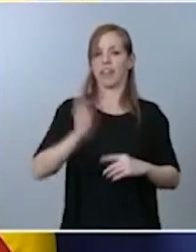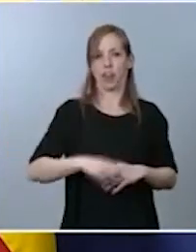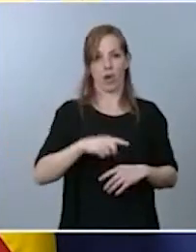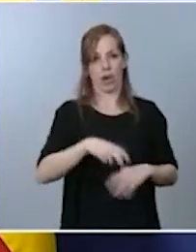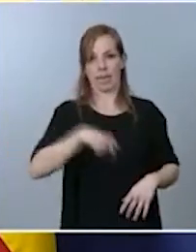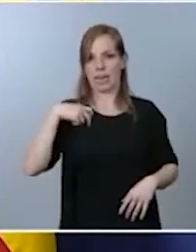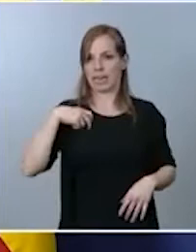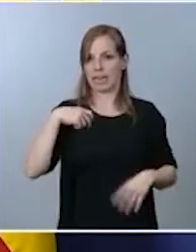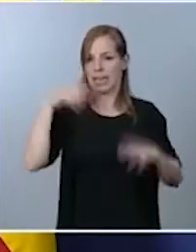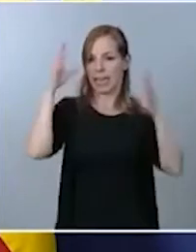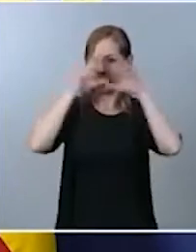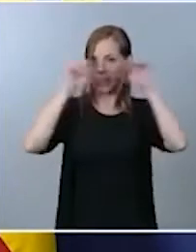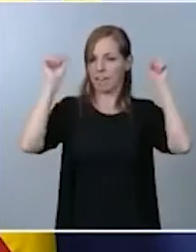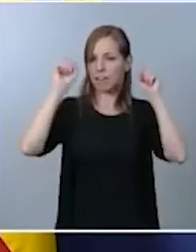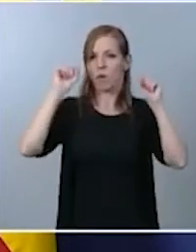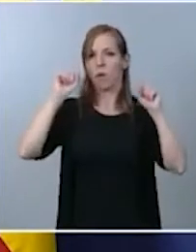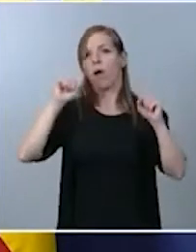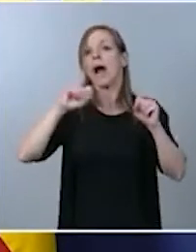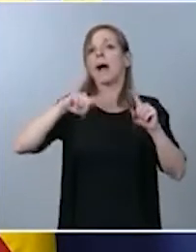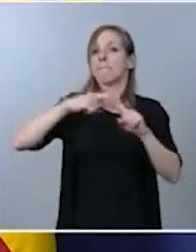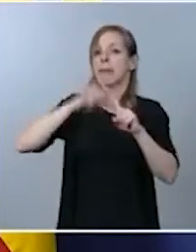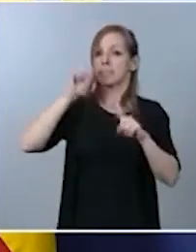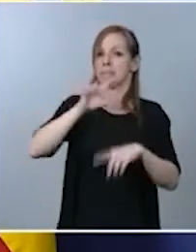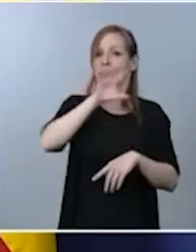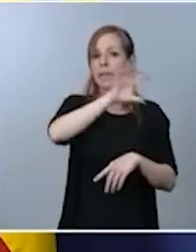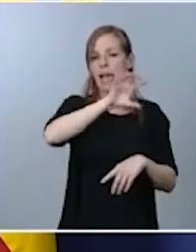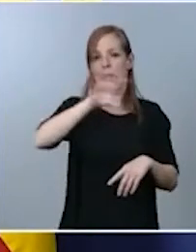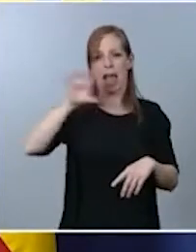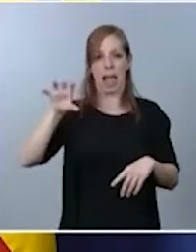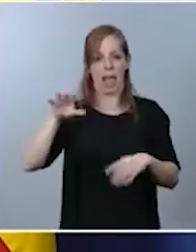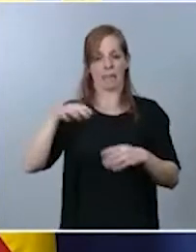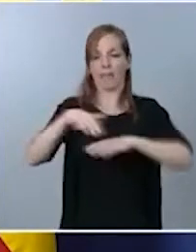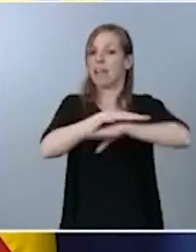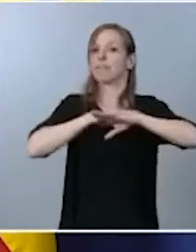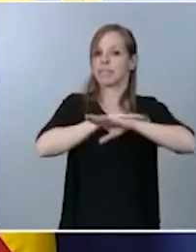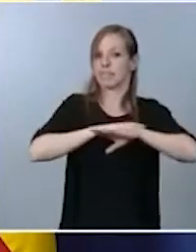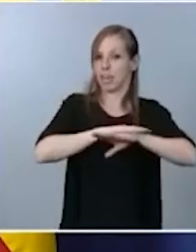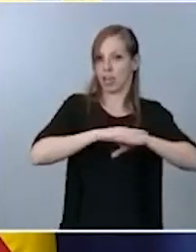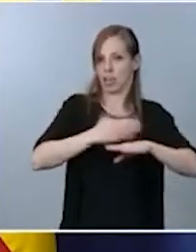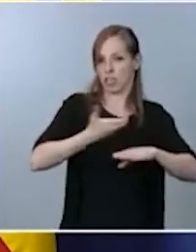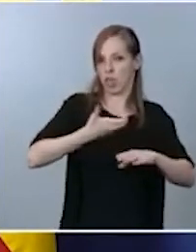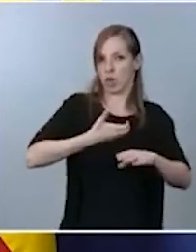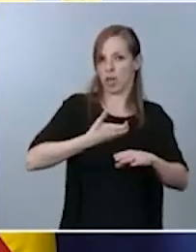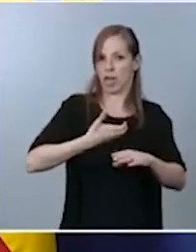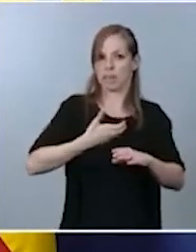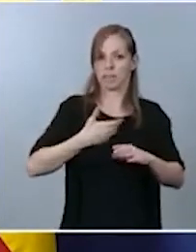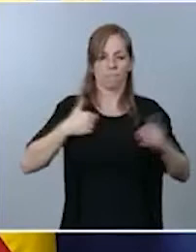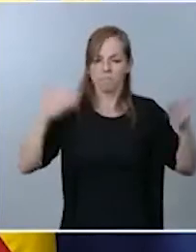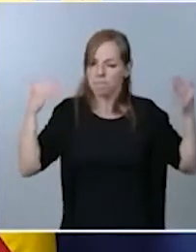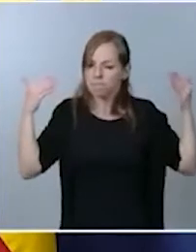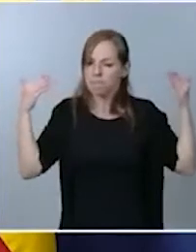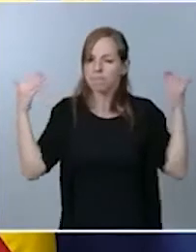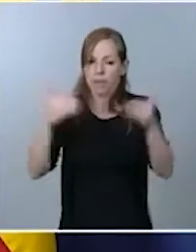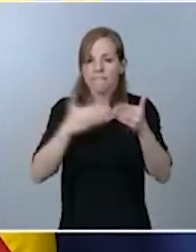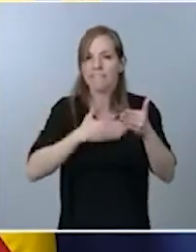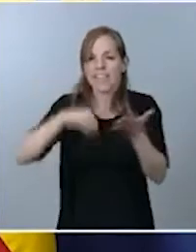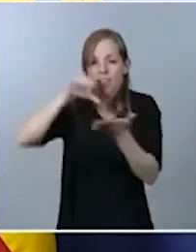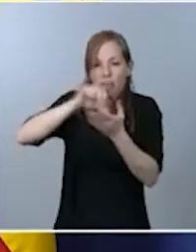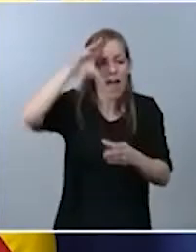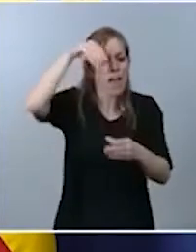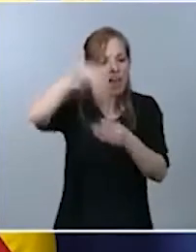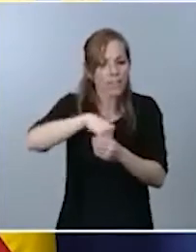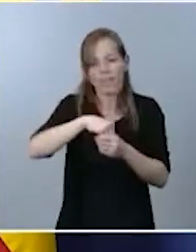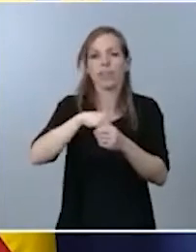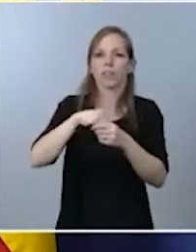administraciones locales han puesto el foco en la reducción de la sinestralidad en el ámbito urbano como un elemento,